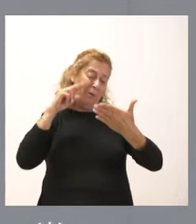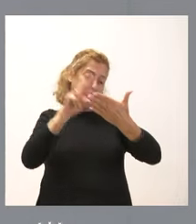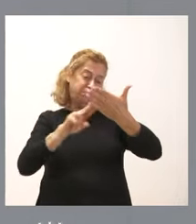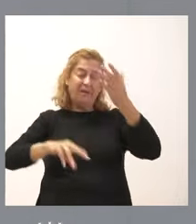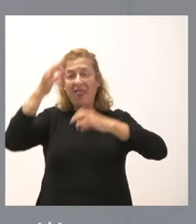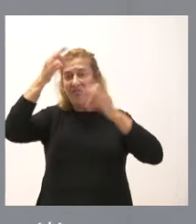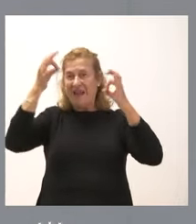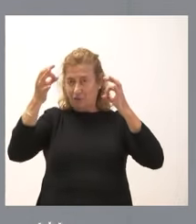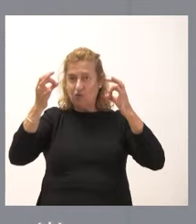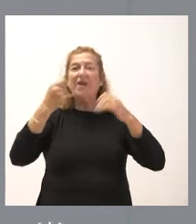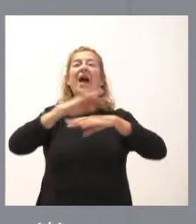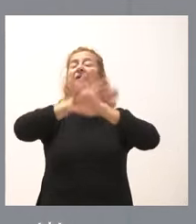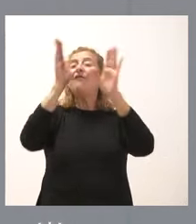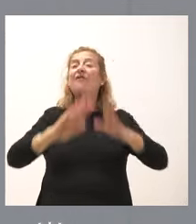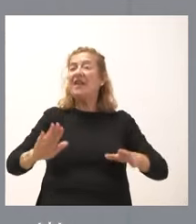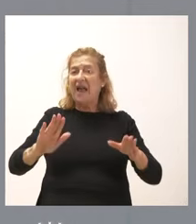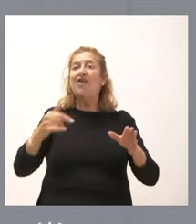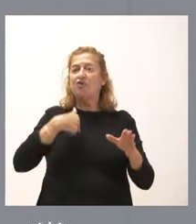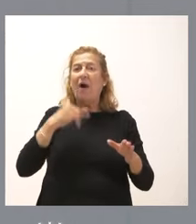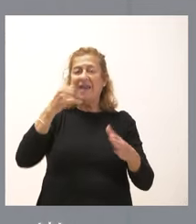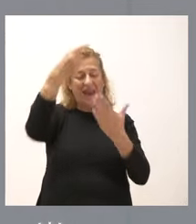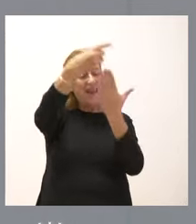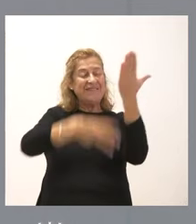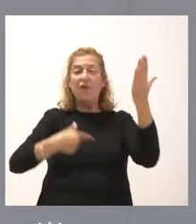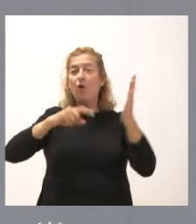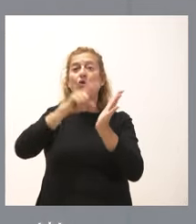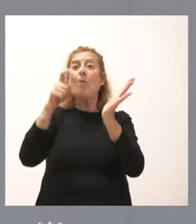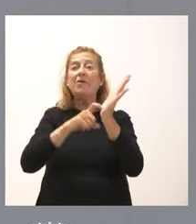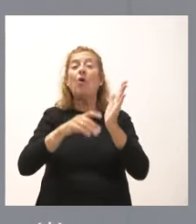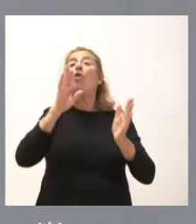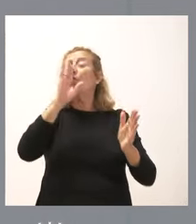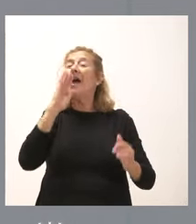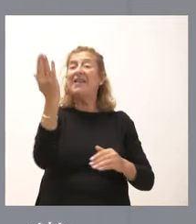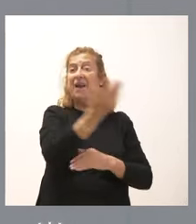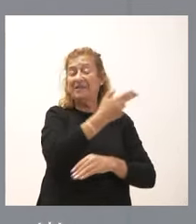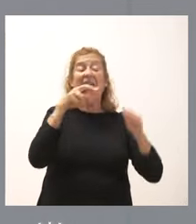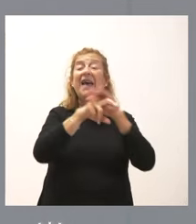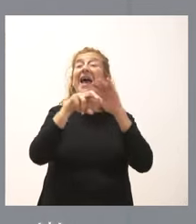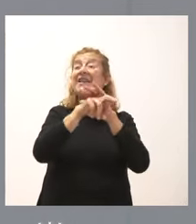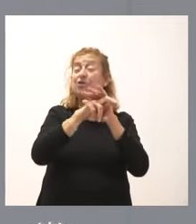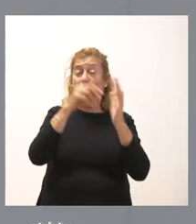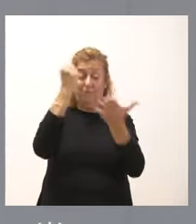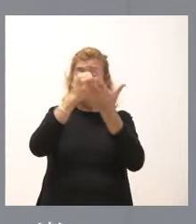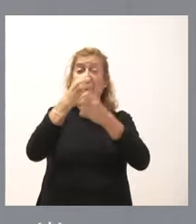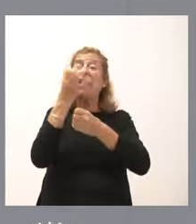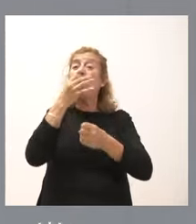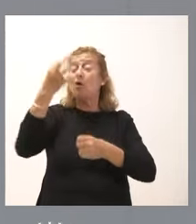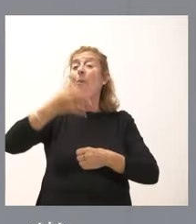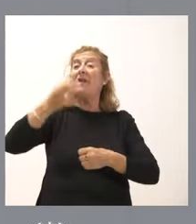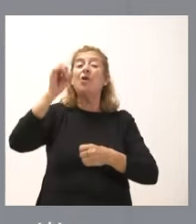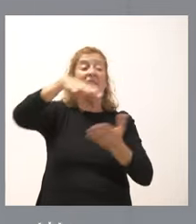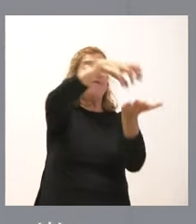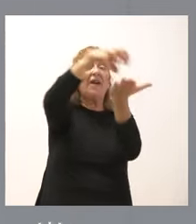ni una resolución final, porque aquí nosotros tenemos el listado completo a través del registro de la enfermedad de declaración obligatoria de quiénes son las explotaciones